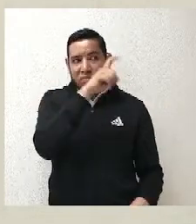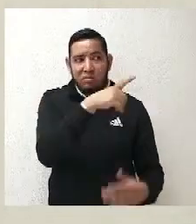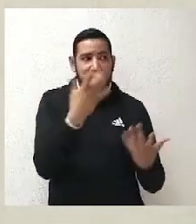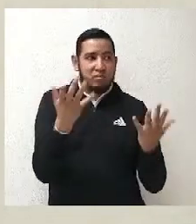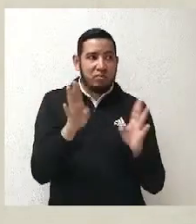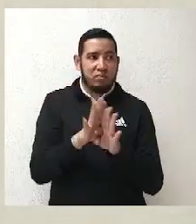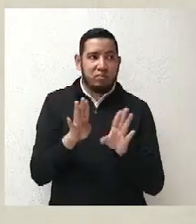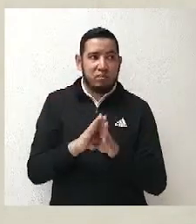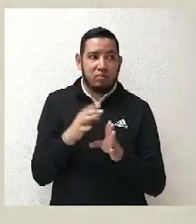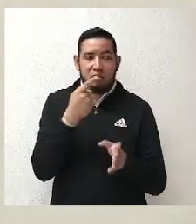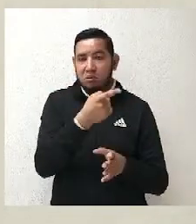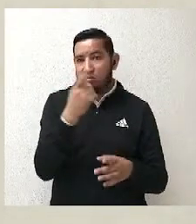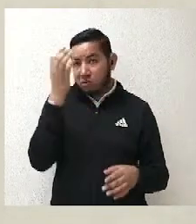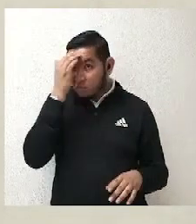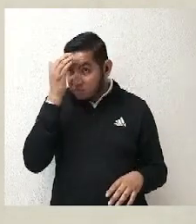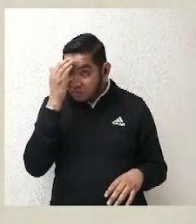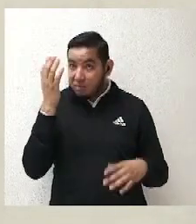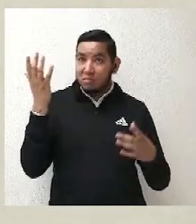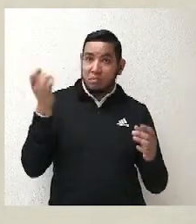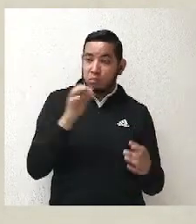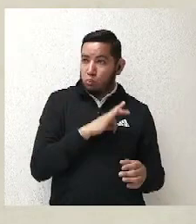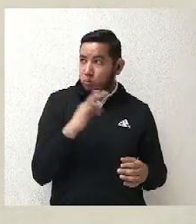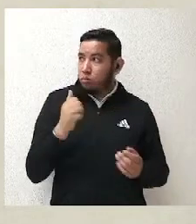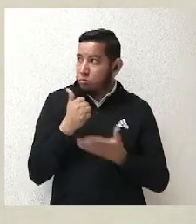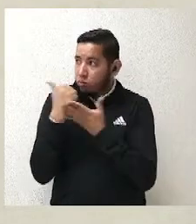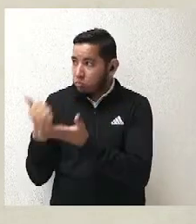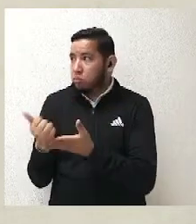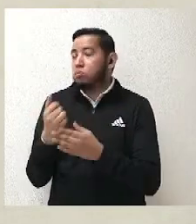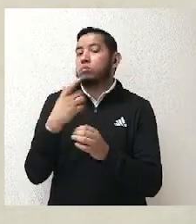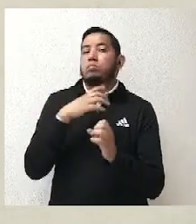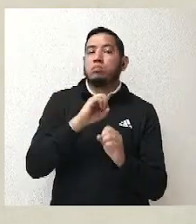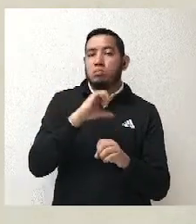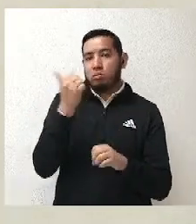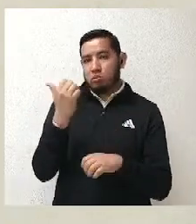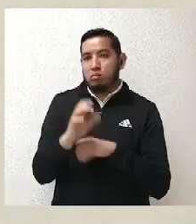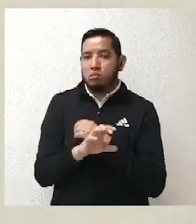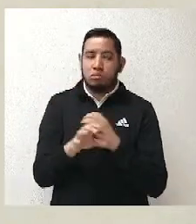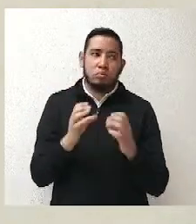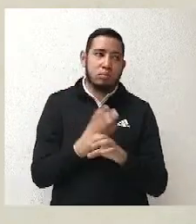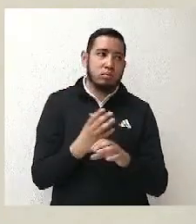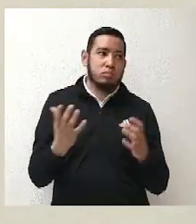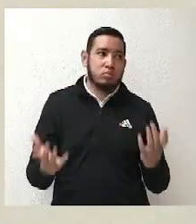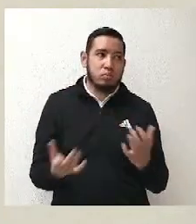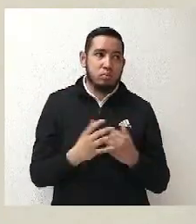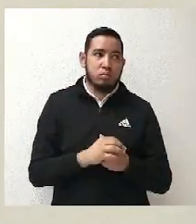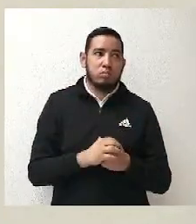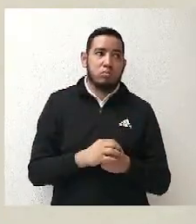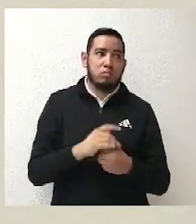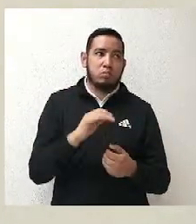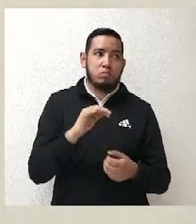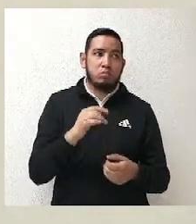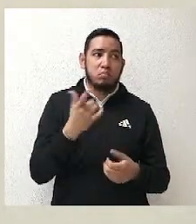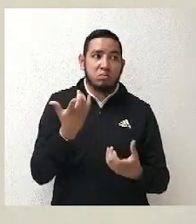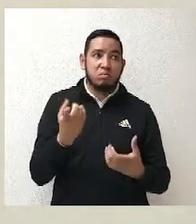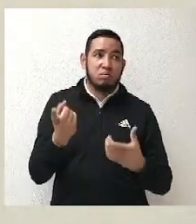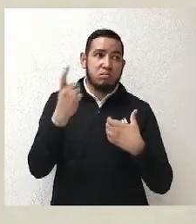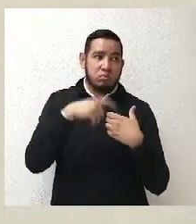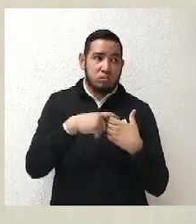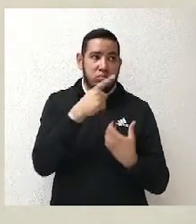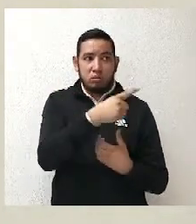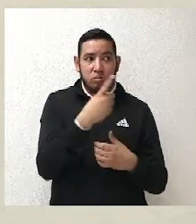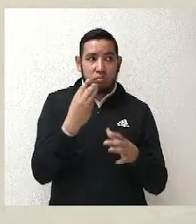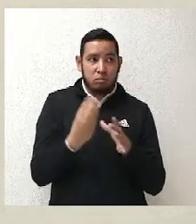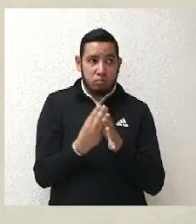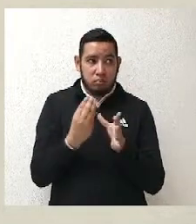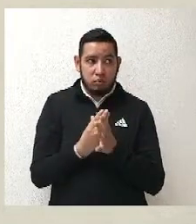comunicación entre ponencias y esto se ha logrado a través de esta justicia abierta que tanto se ha impulsado.